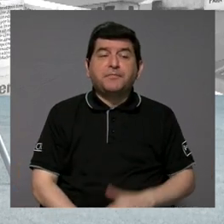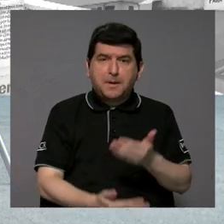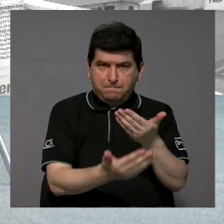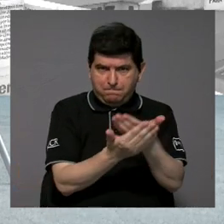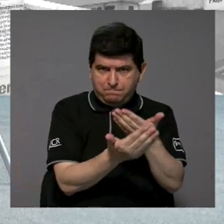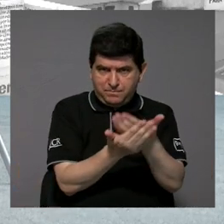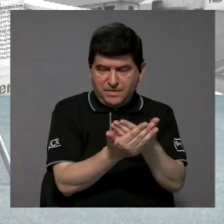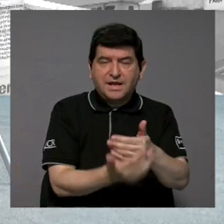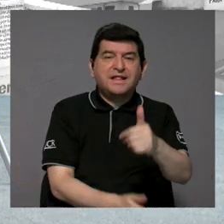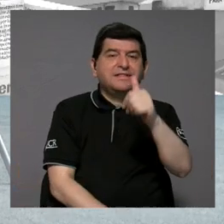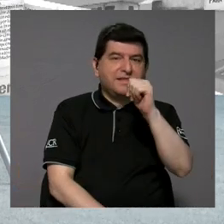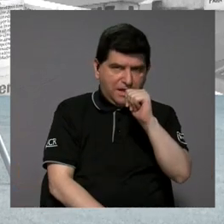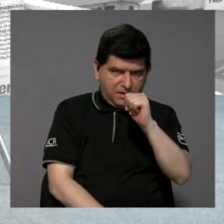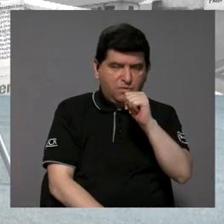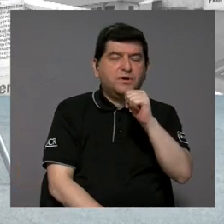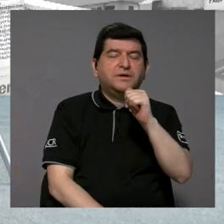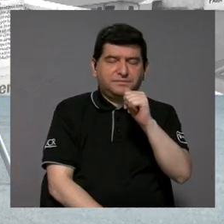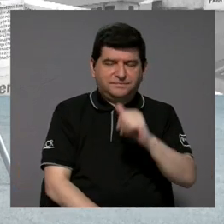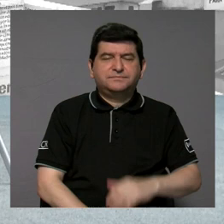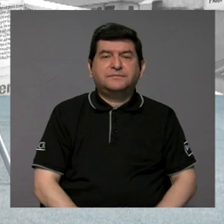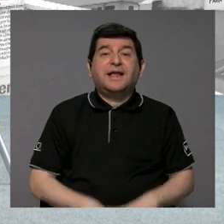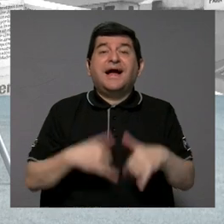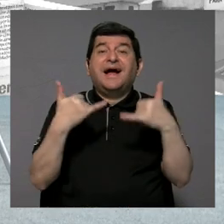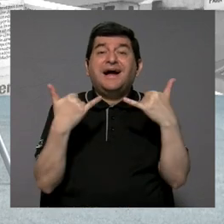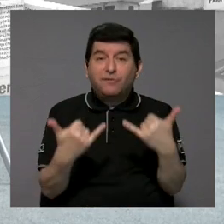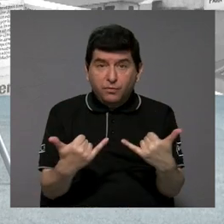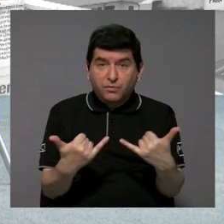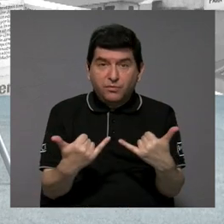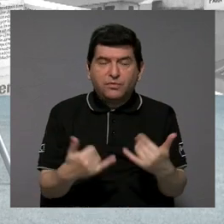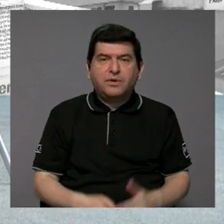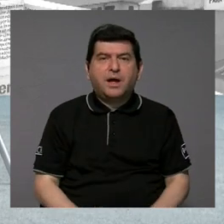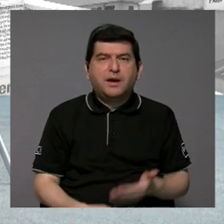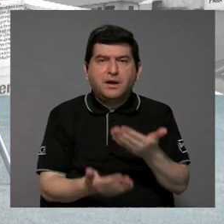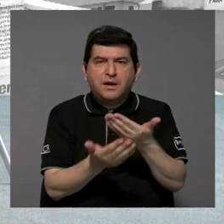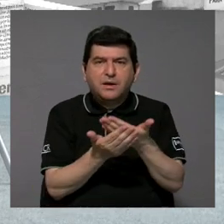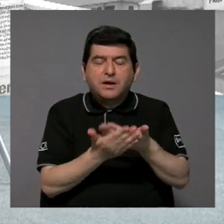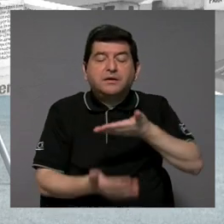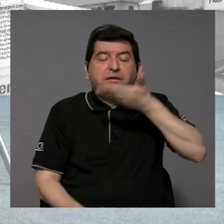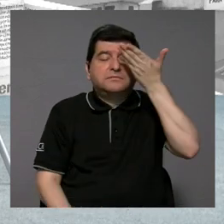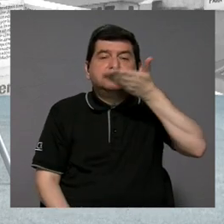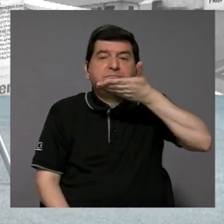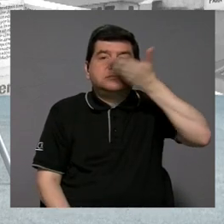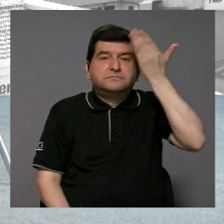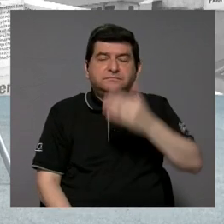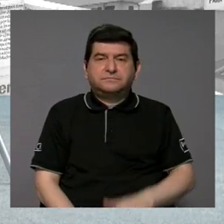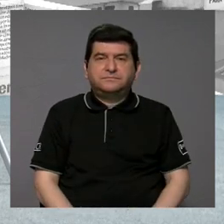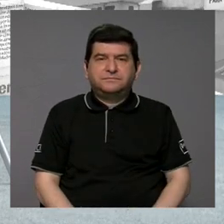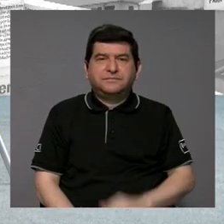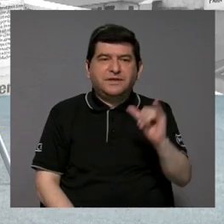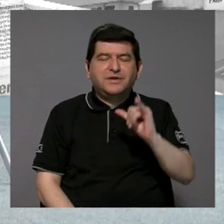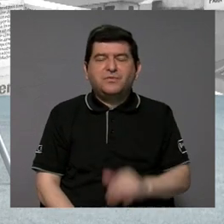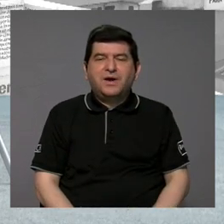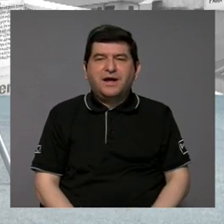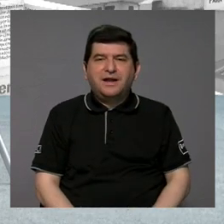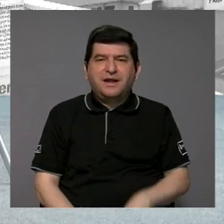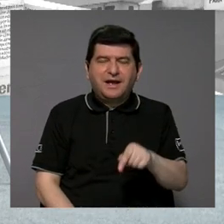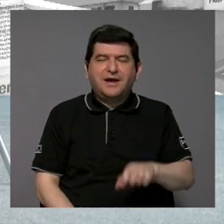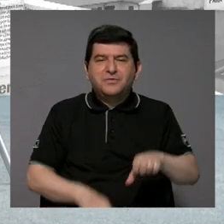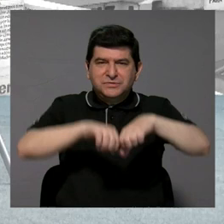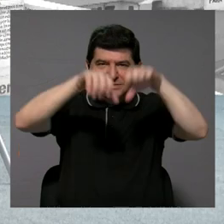muestreos de aguas, ahora tenemos muestreadores de aire, son como trampas que recogen